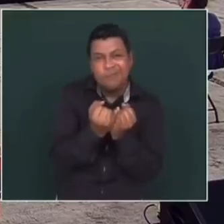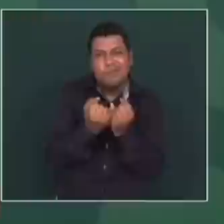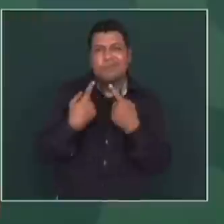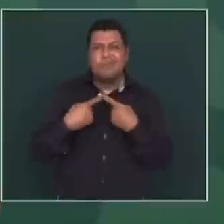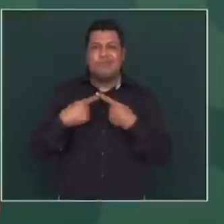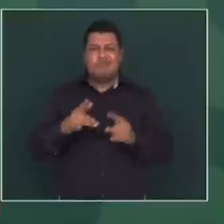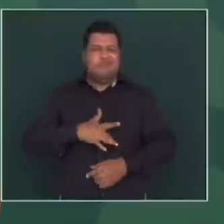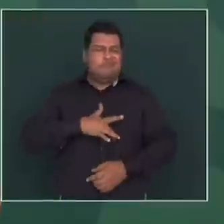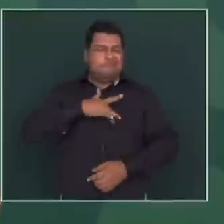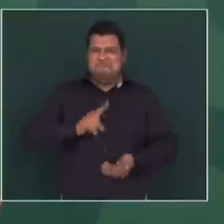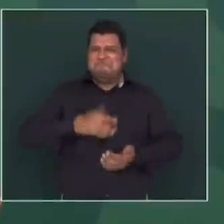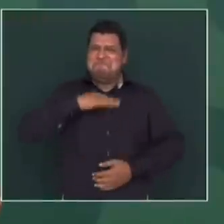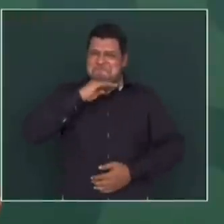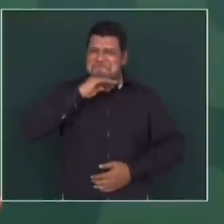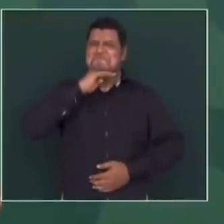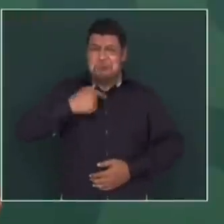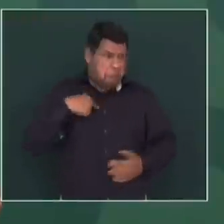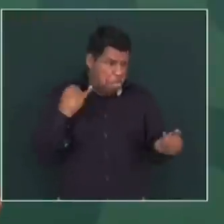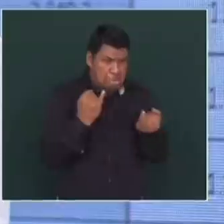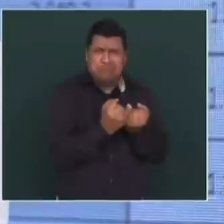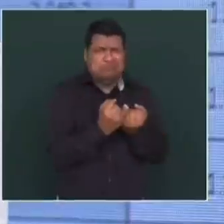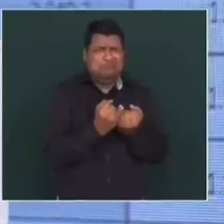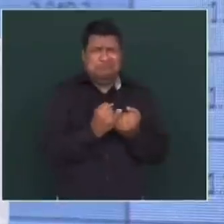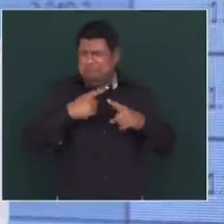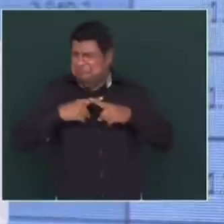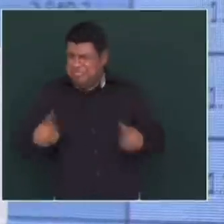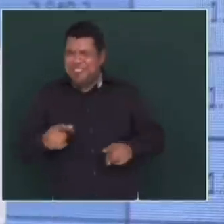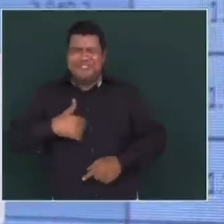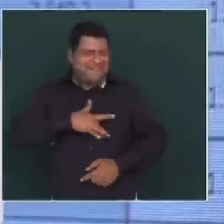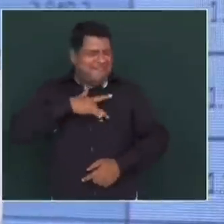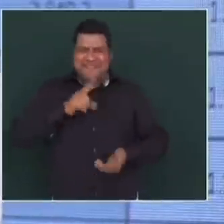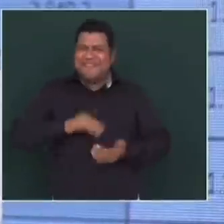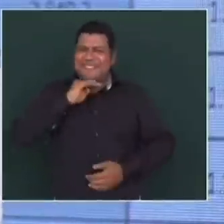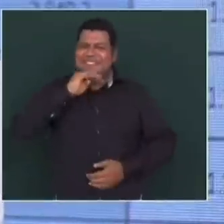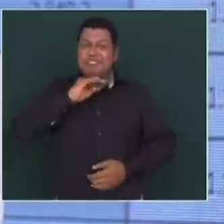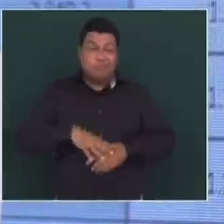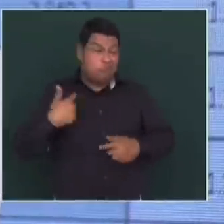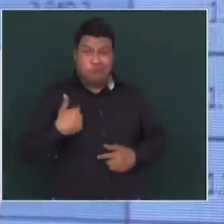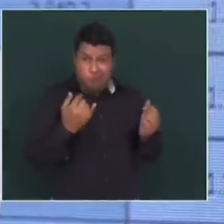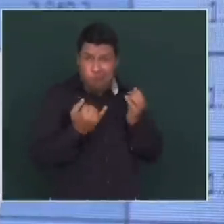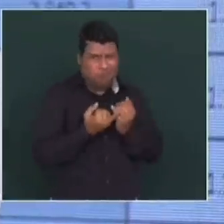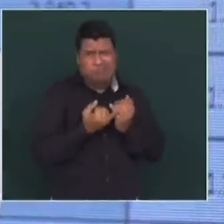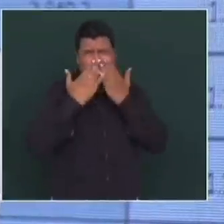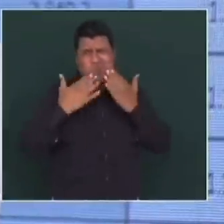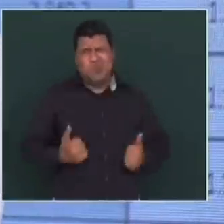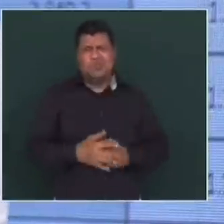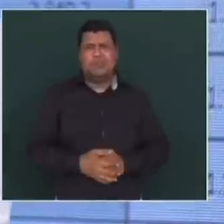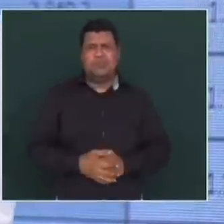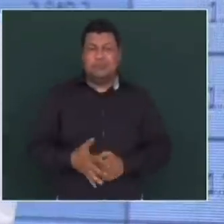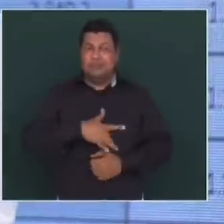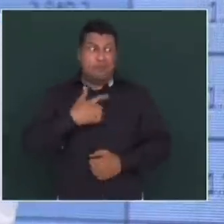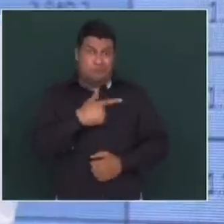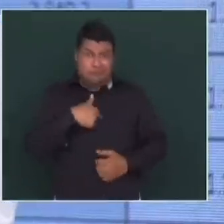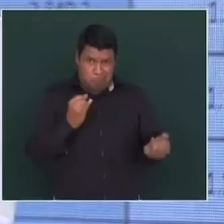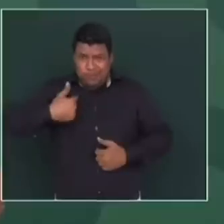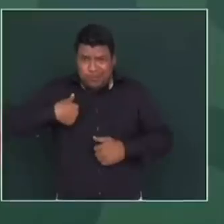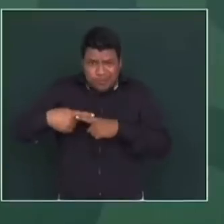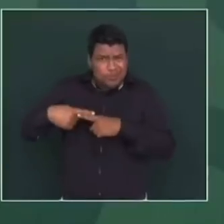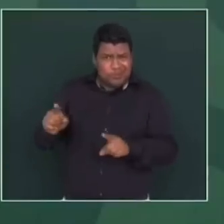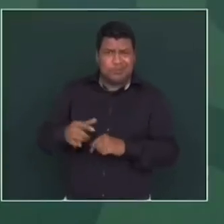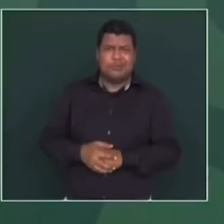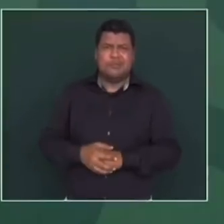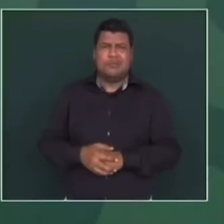Por eso me llena de orgullo ser diferente a esas personas. Y por eso digo, no somos iguales.